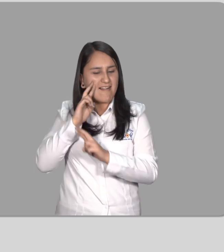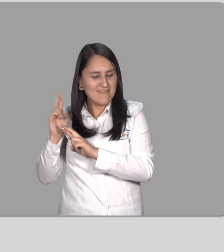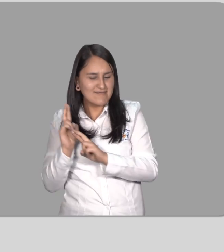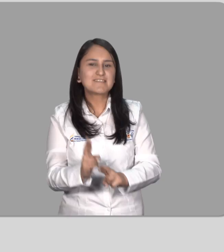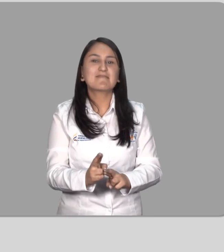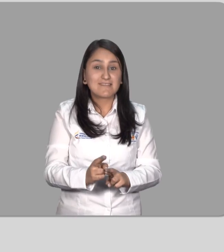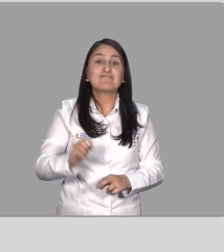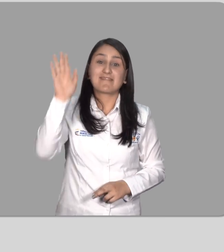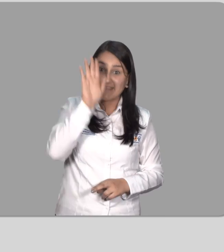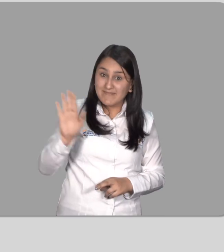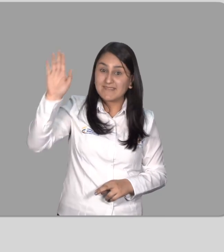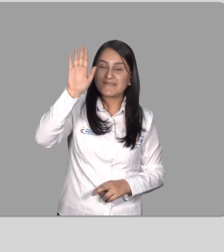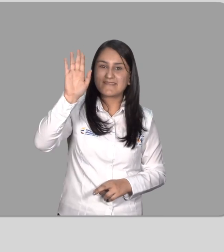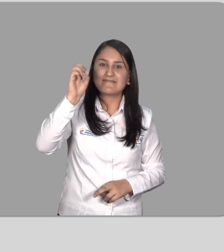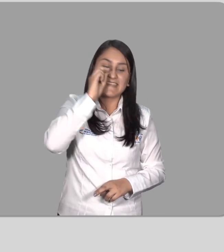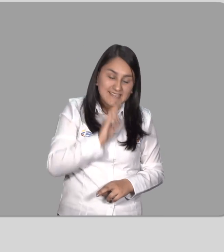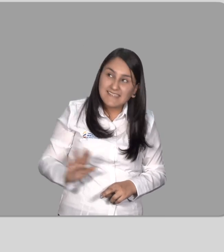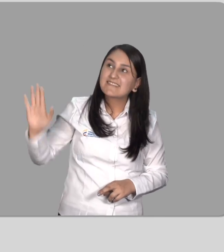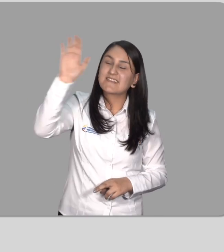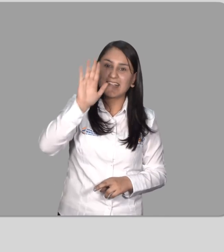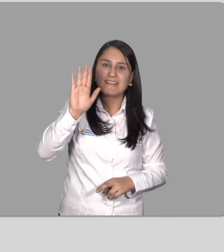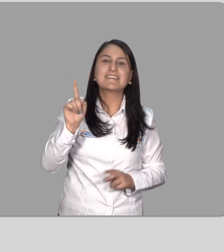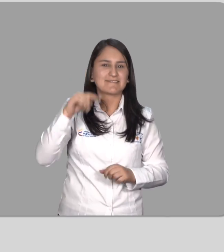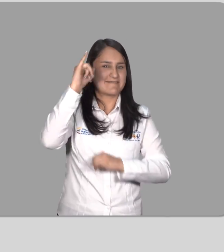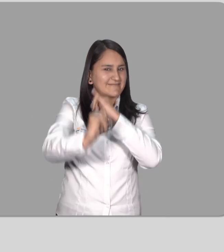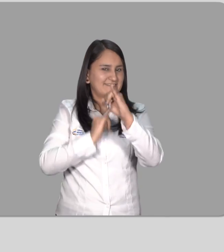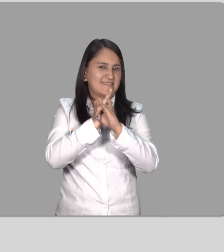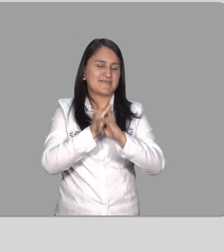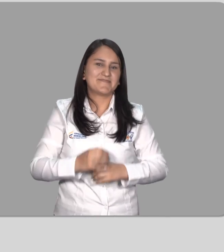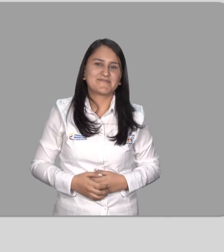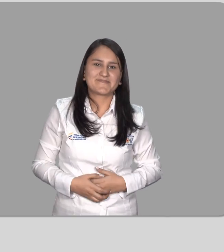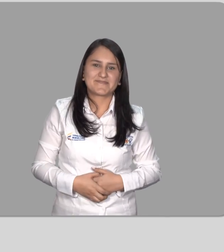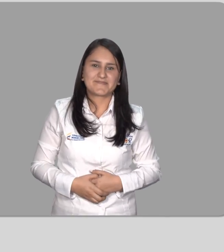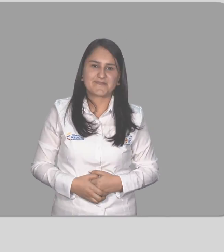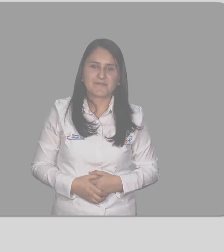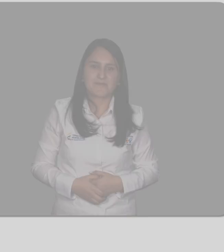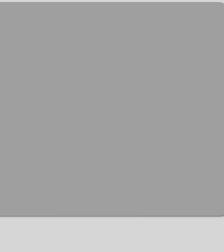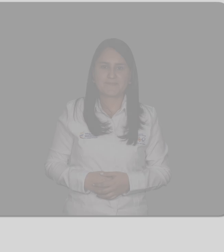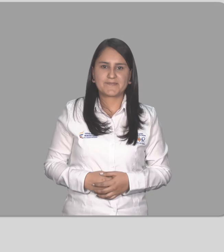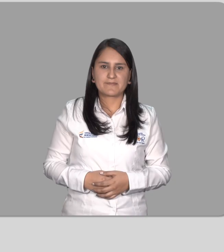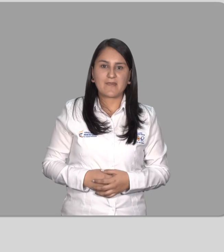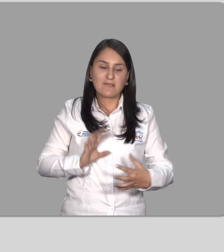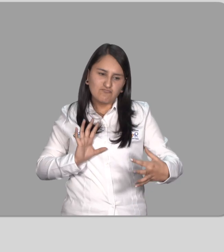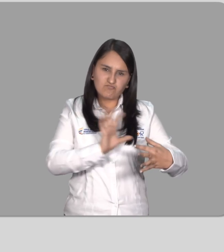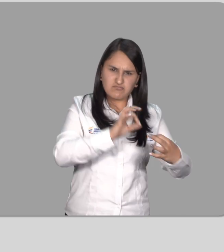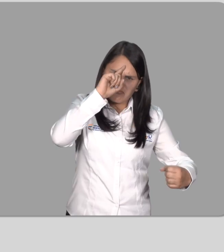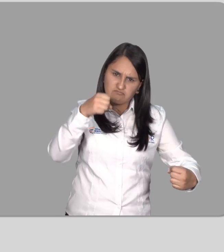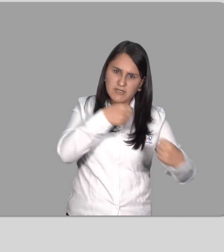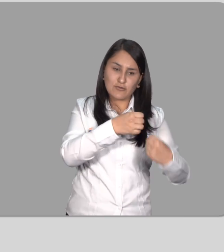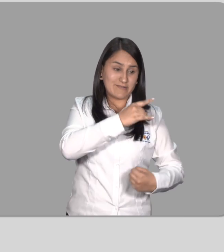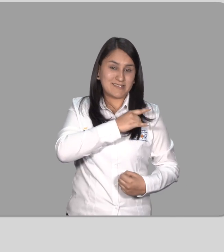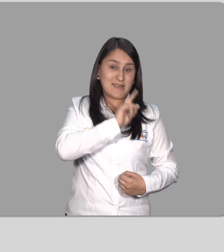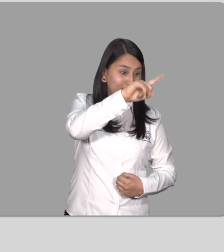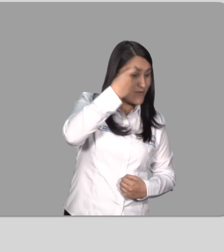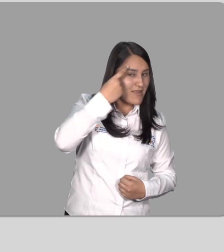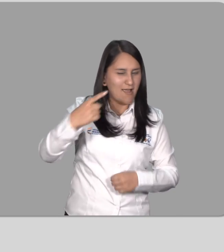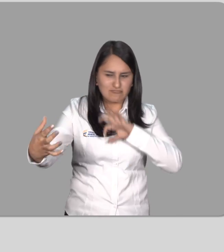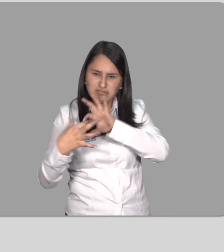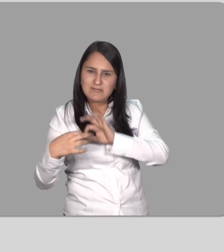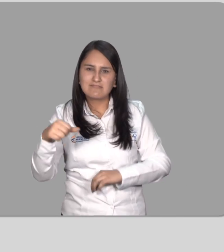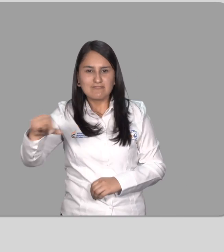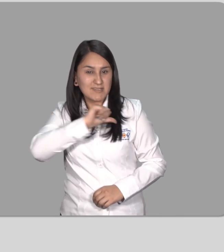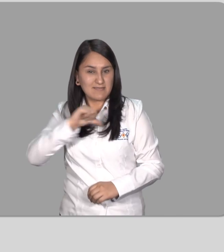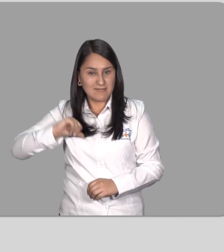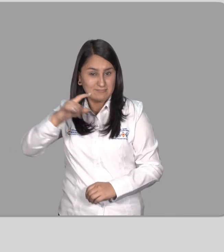reconocimientos a nivel departamental, nacional e internacional Se afianzan convenios con universidades